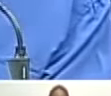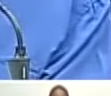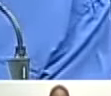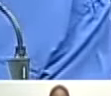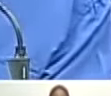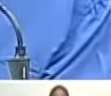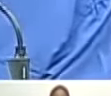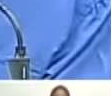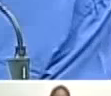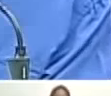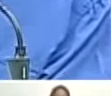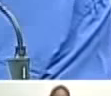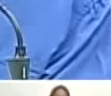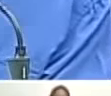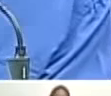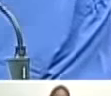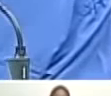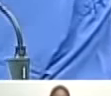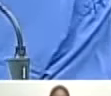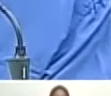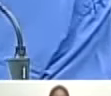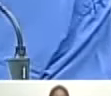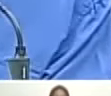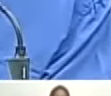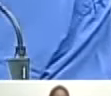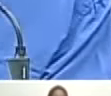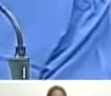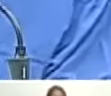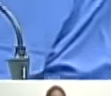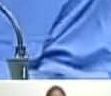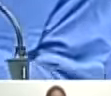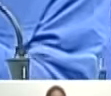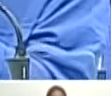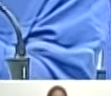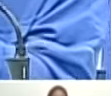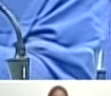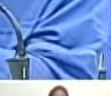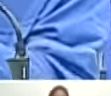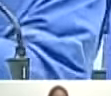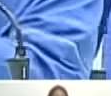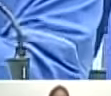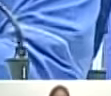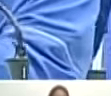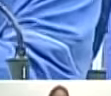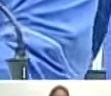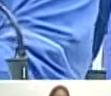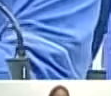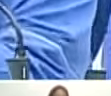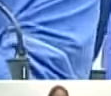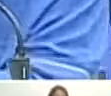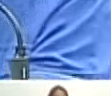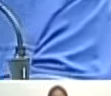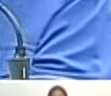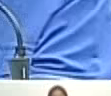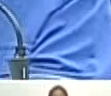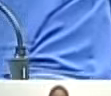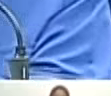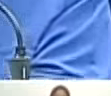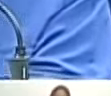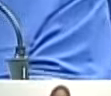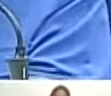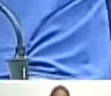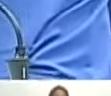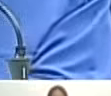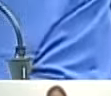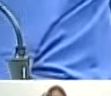de los bailes el canto las tradiciones y esas grandes misiones nuevas tienen que estar y llegar rápido ahí para